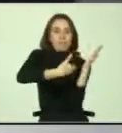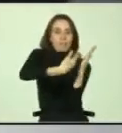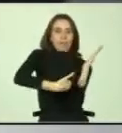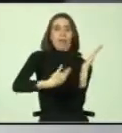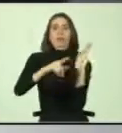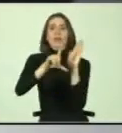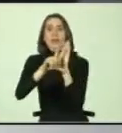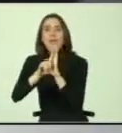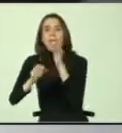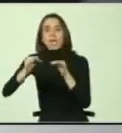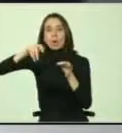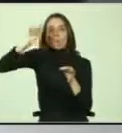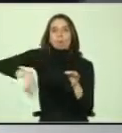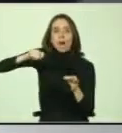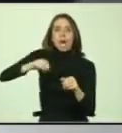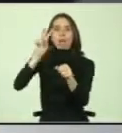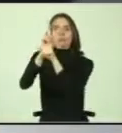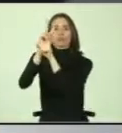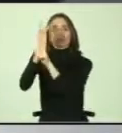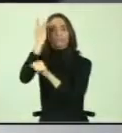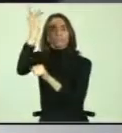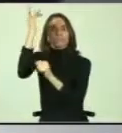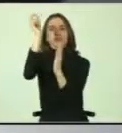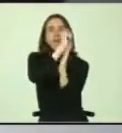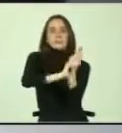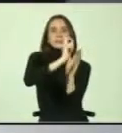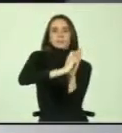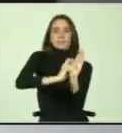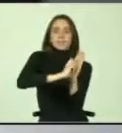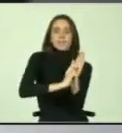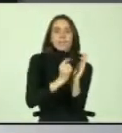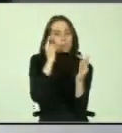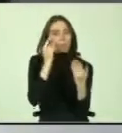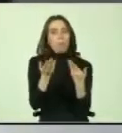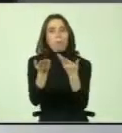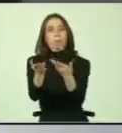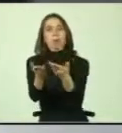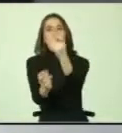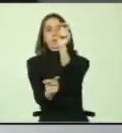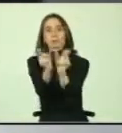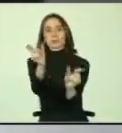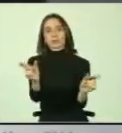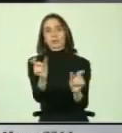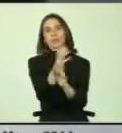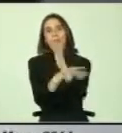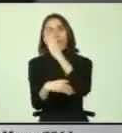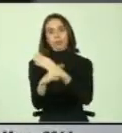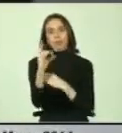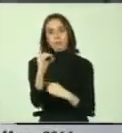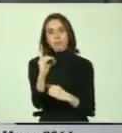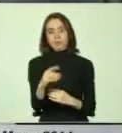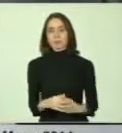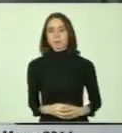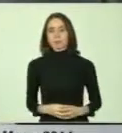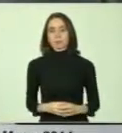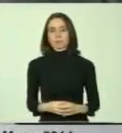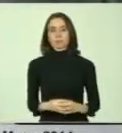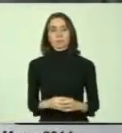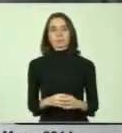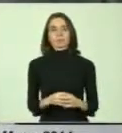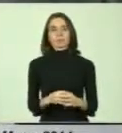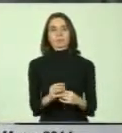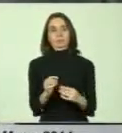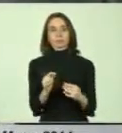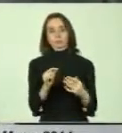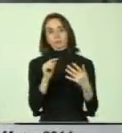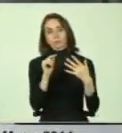legislación, doctrina, jurisprudencia que vaya dirigido a las personas con discapacidad. Estos son, podríamos